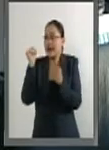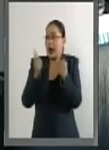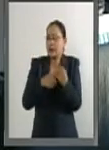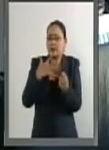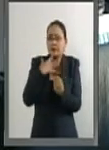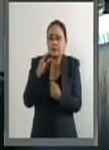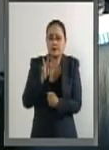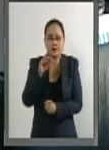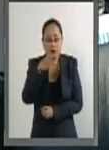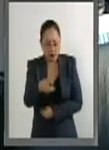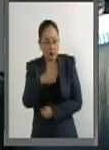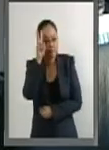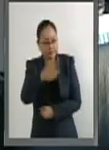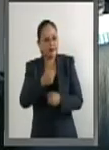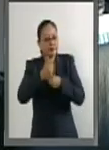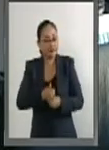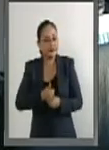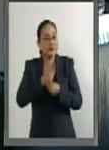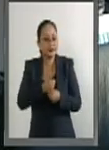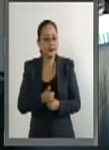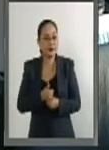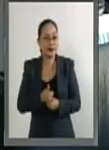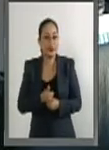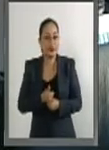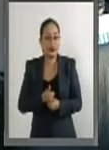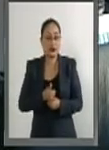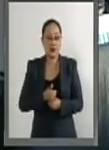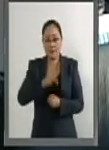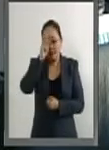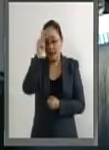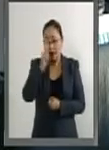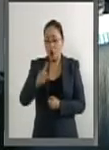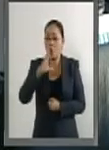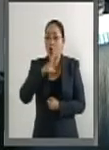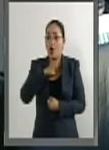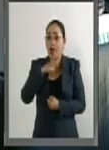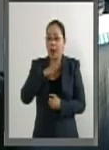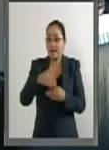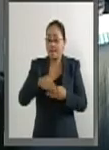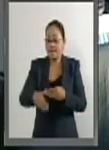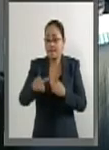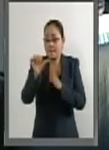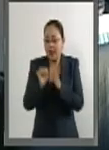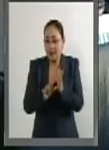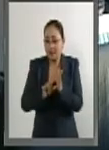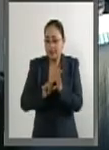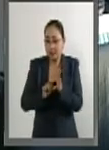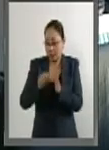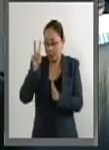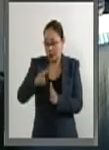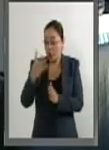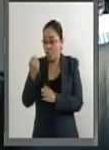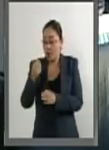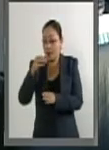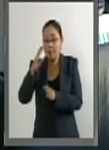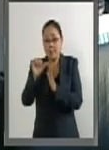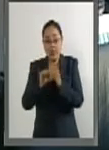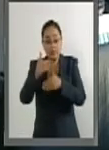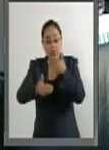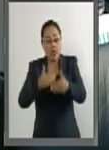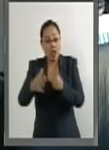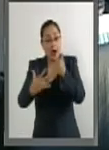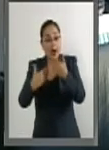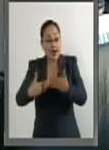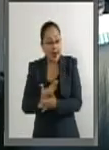así, te duele. Y más cuando ya es un embarazo que lo llevas a meses, no llega a término y, como dices, termina como un